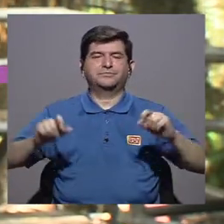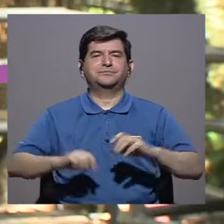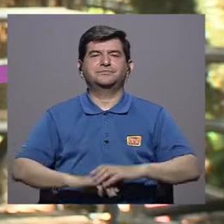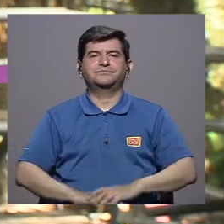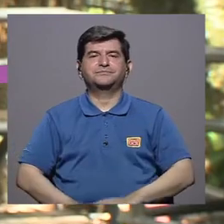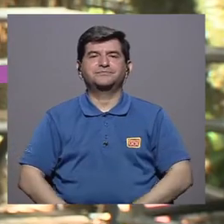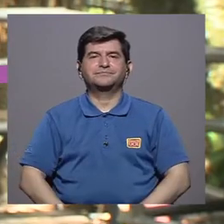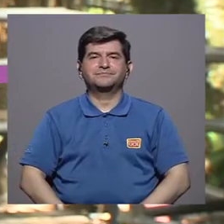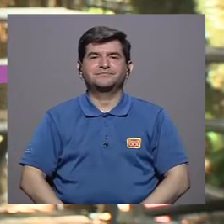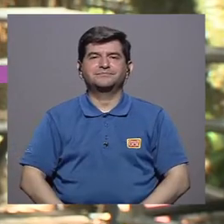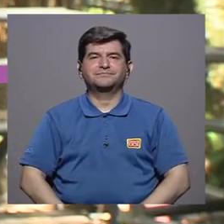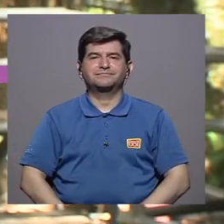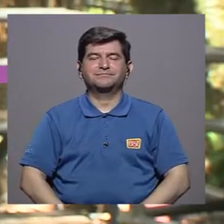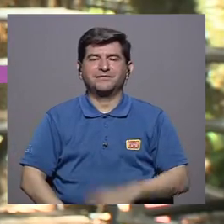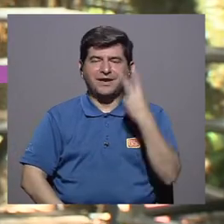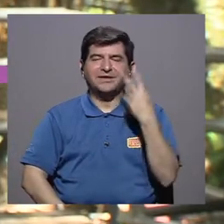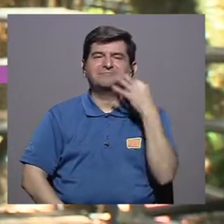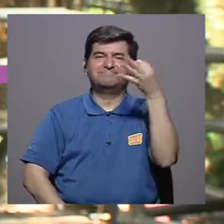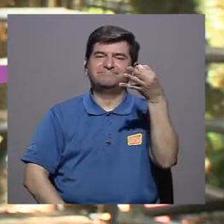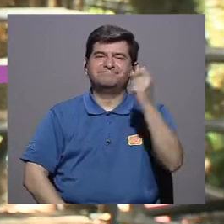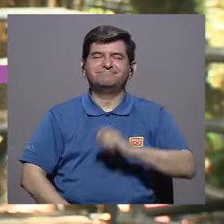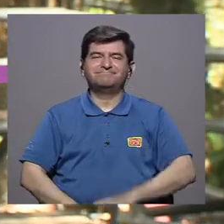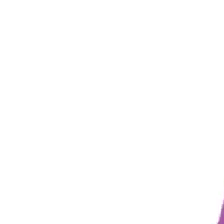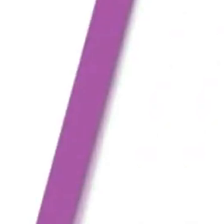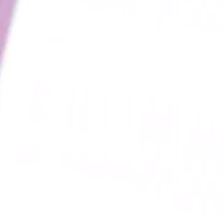.ac.cr Hasta pronto